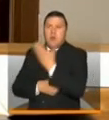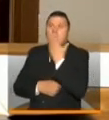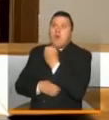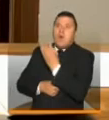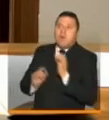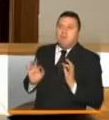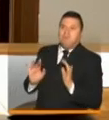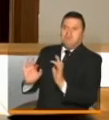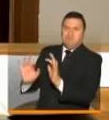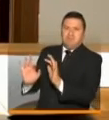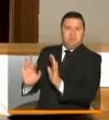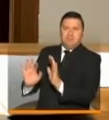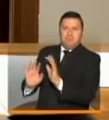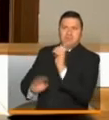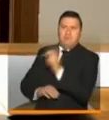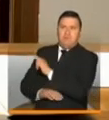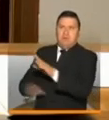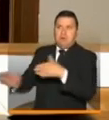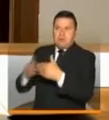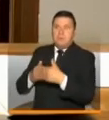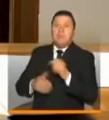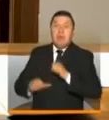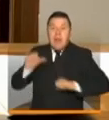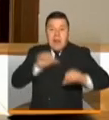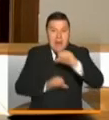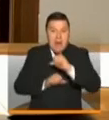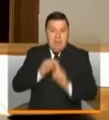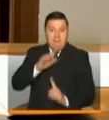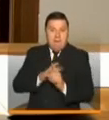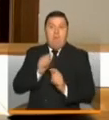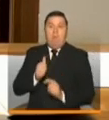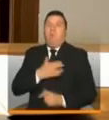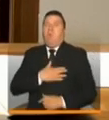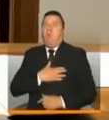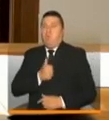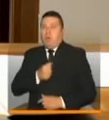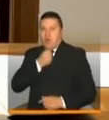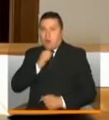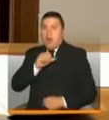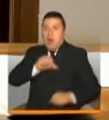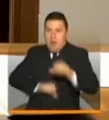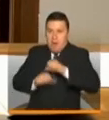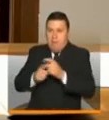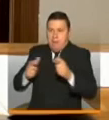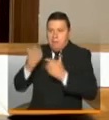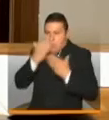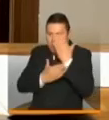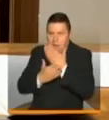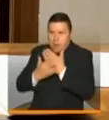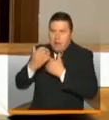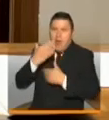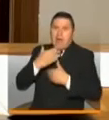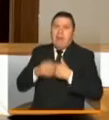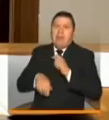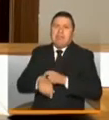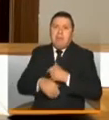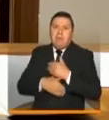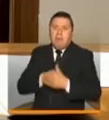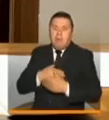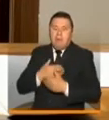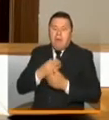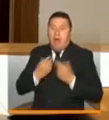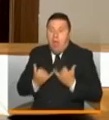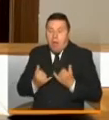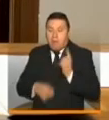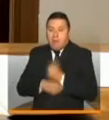del laboratorio, donde hemos tenido buenas noticias, en el sentido que hemos incrementado el número de pruebas, pasando de 200